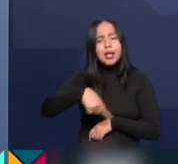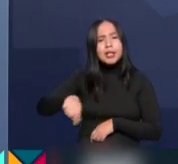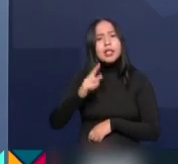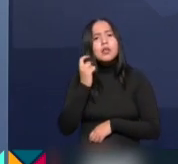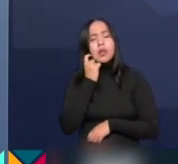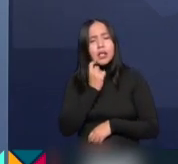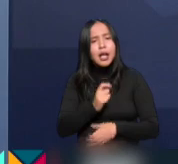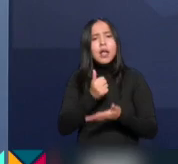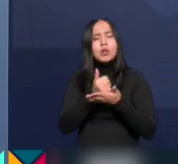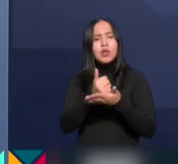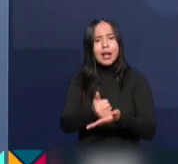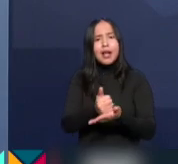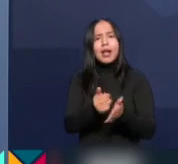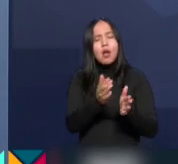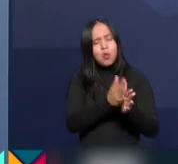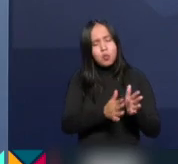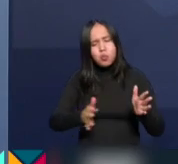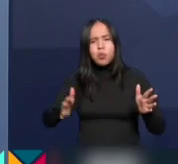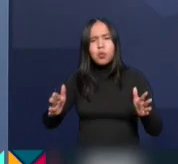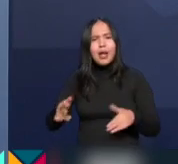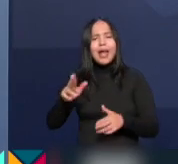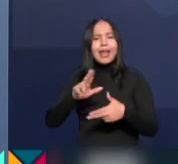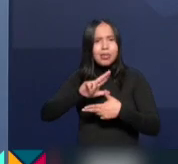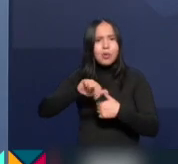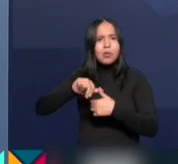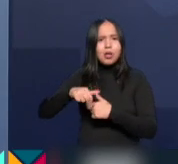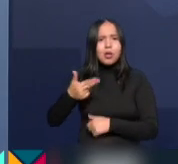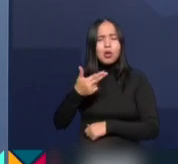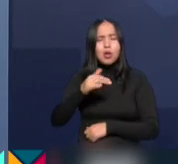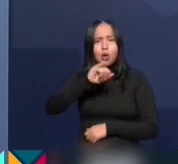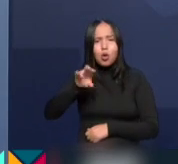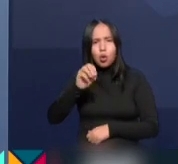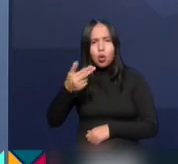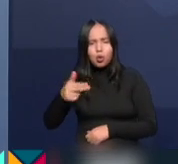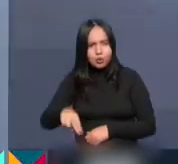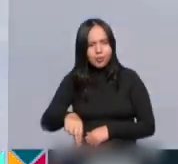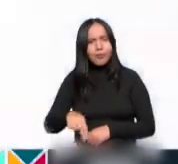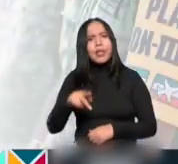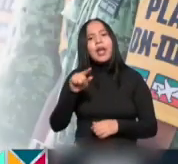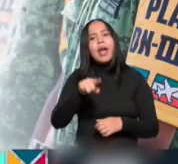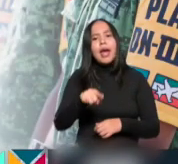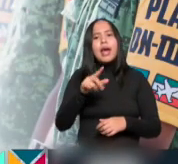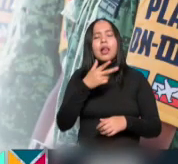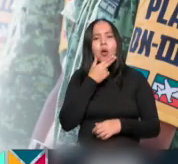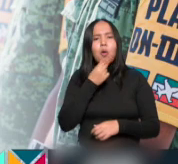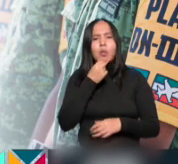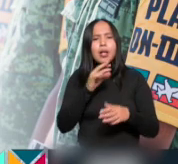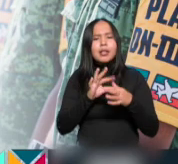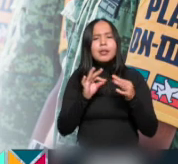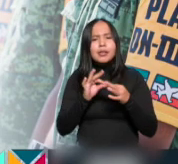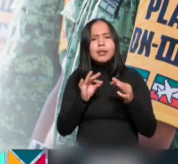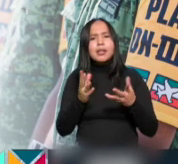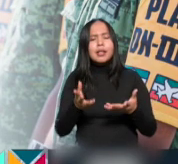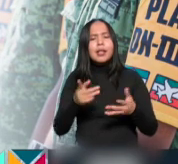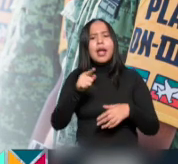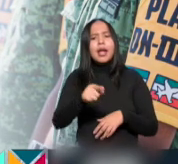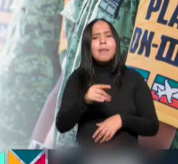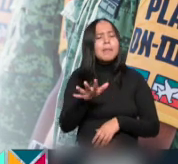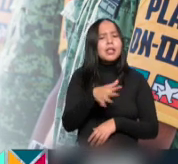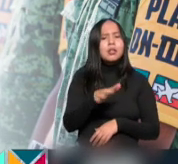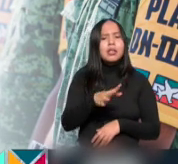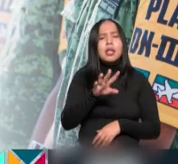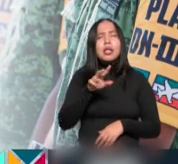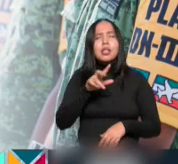antes, durante y después del paso del huracán John. En este sentido, Velázquez Alzúa informó que participan en las labores un total de